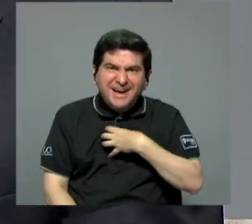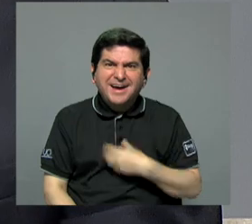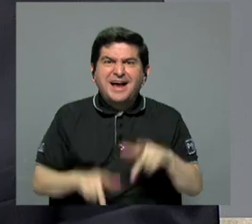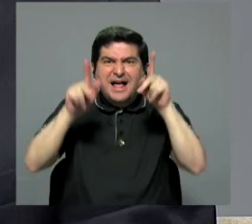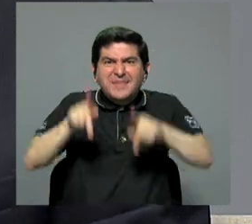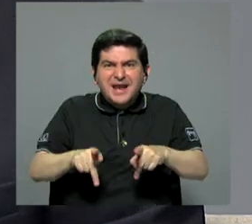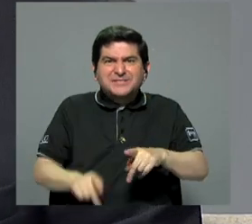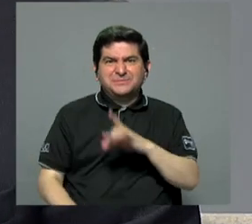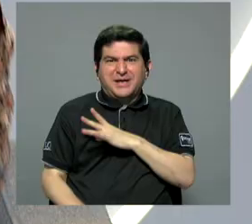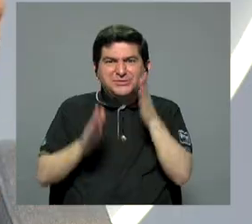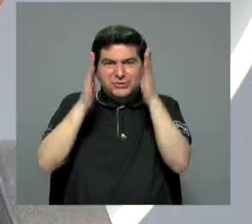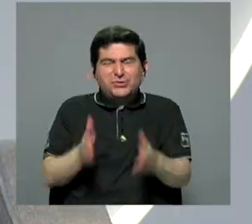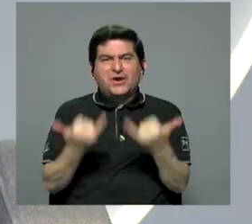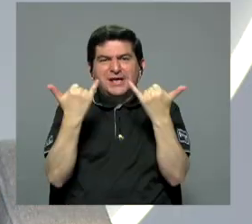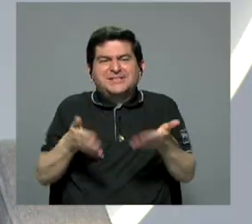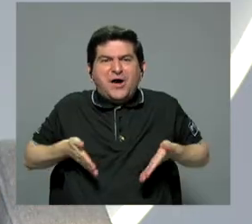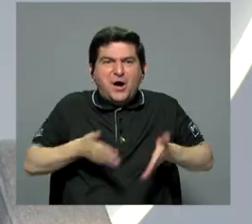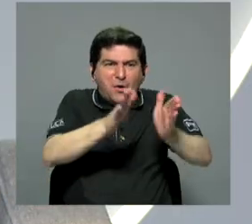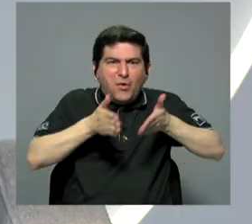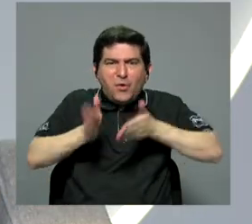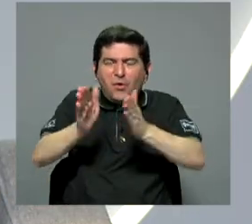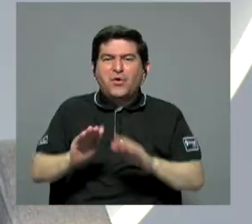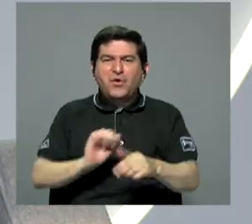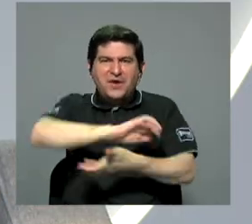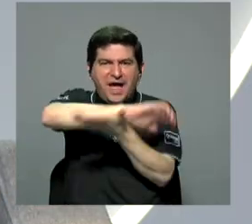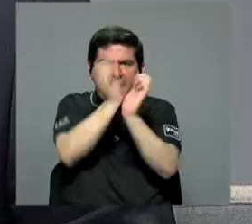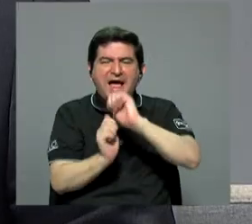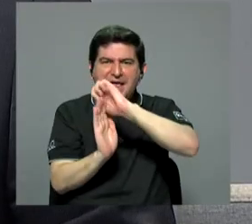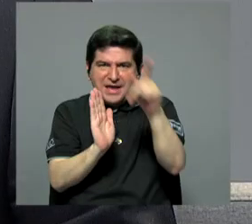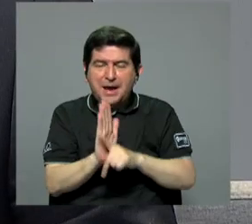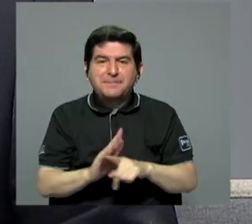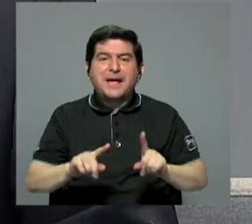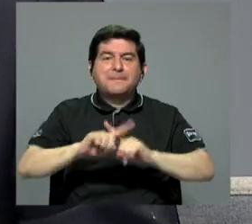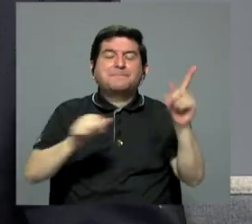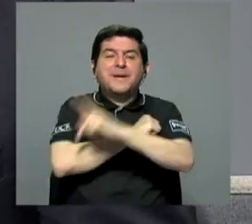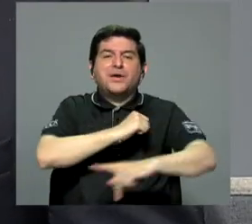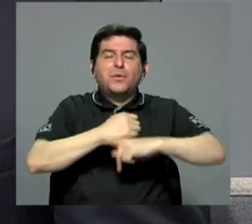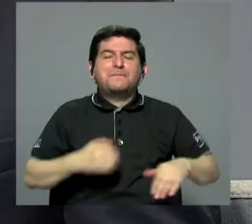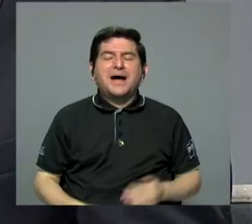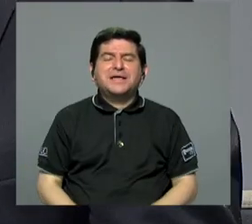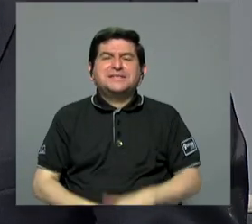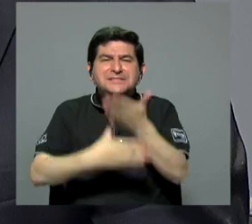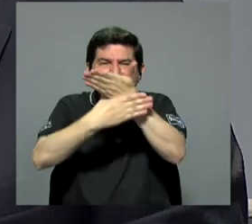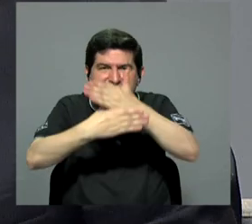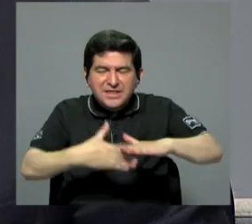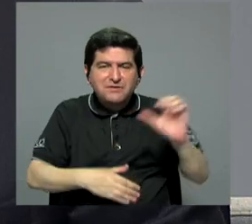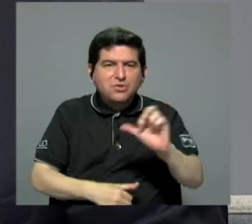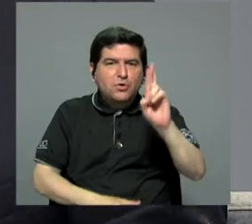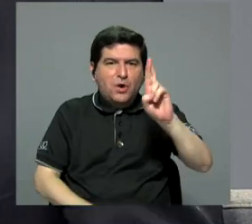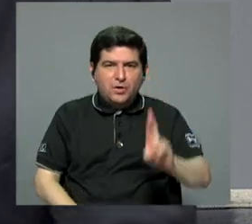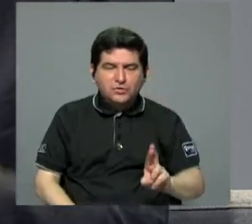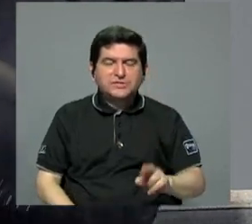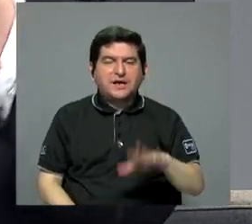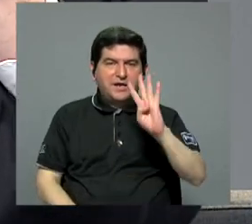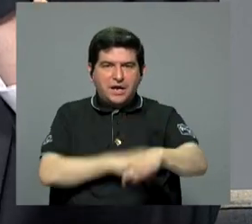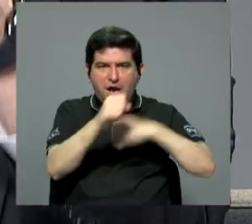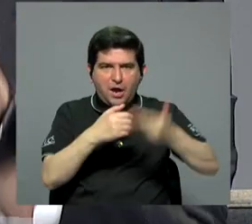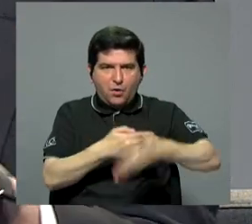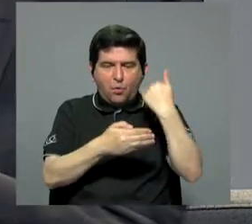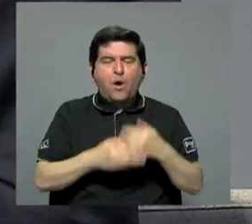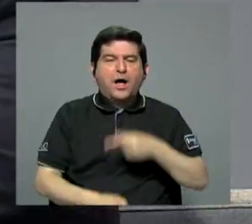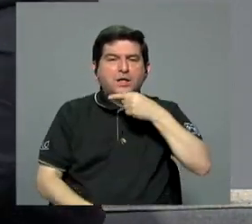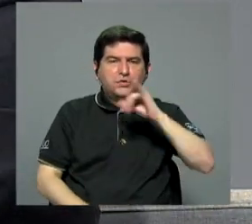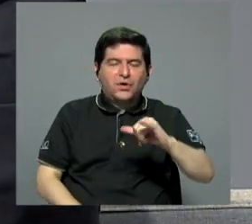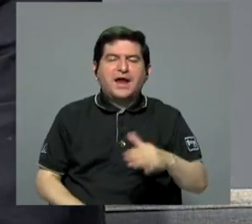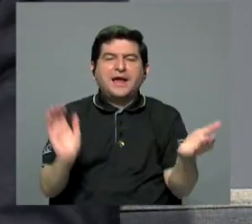los chilenos en la calle, lo que están pidiendo de cambio en la constitución política. Sí, pero es es un país que se polarizó como se polarizó Costa Rica hace cuatro años, con si los